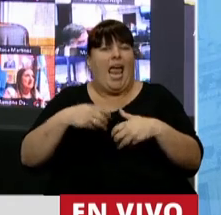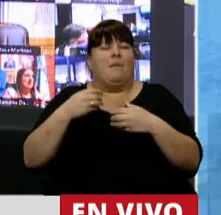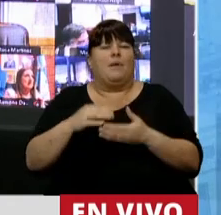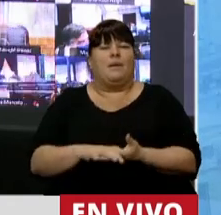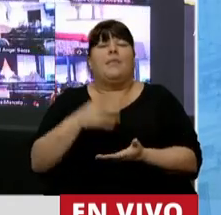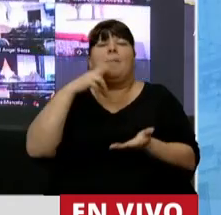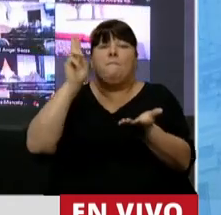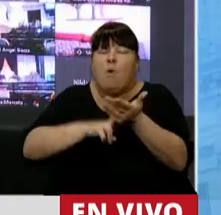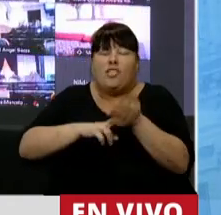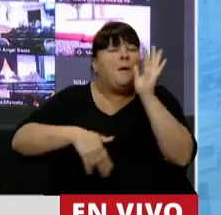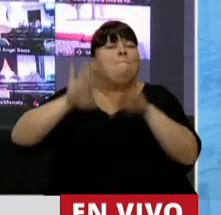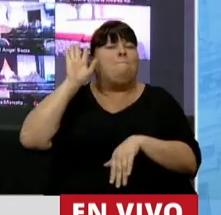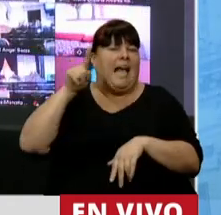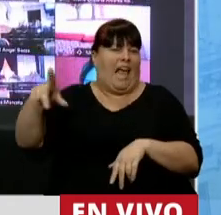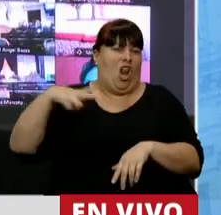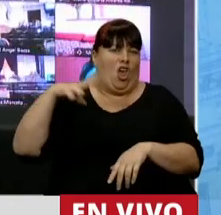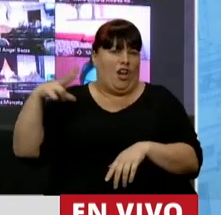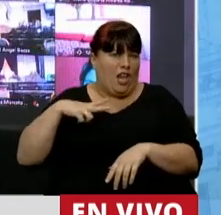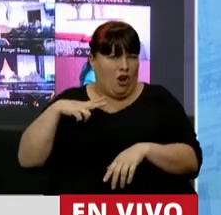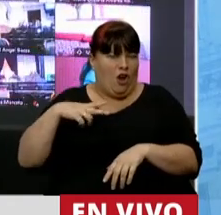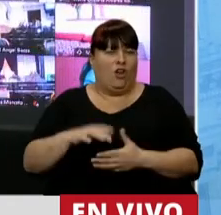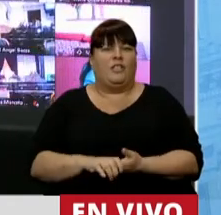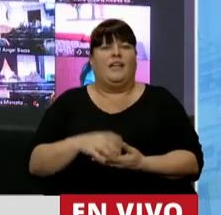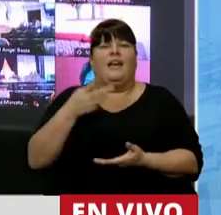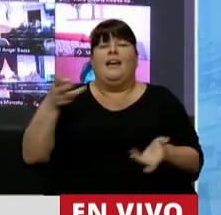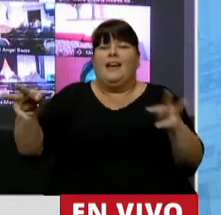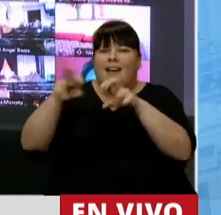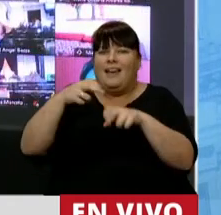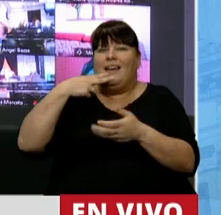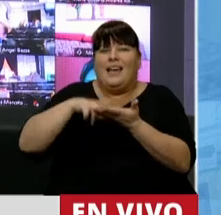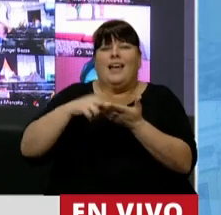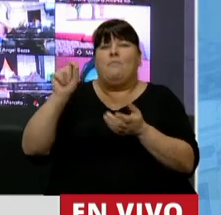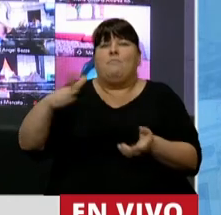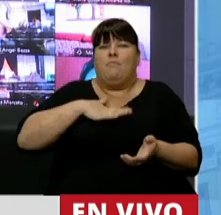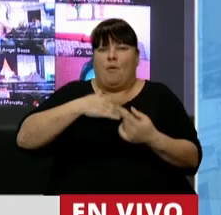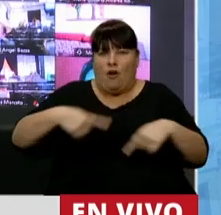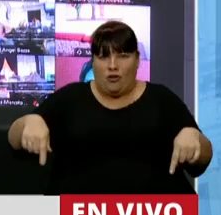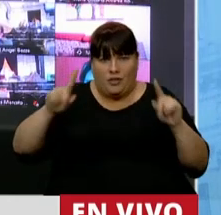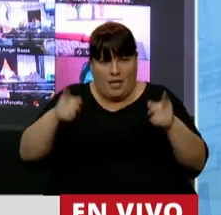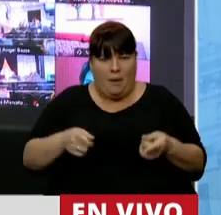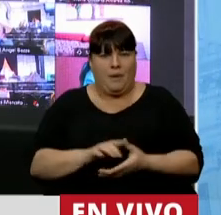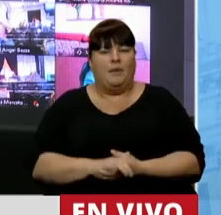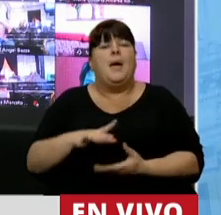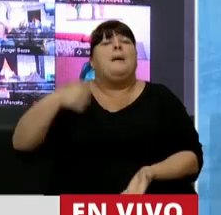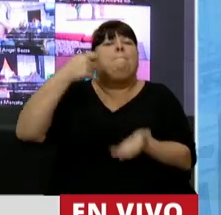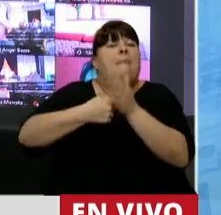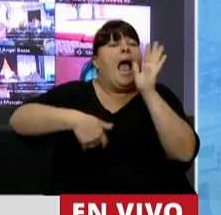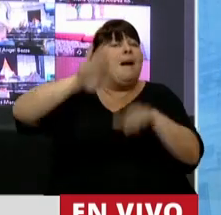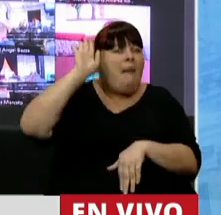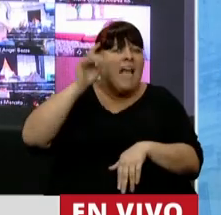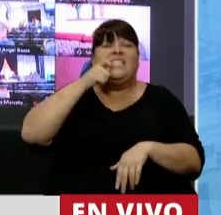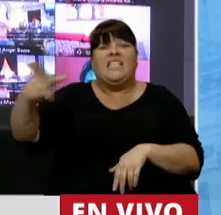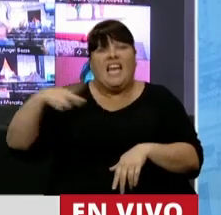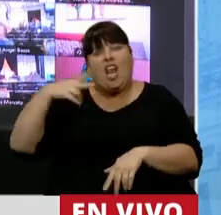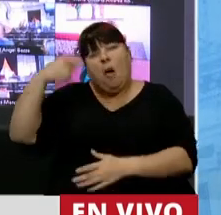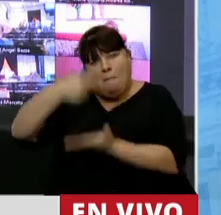graben principalmente la riqueza, la renta y los patrimonios. Es decir, que paguen más lo que